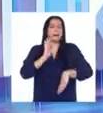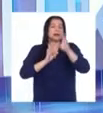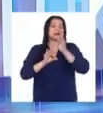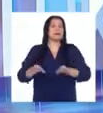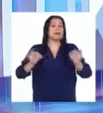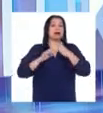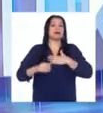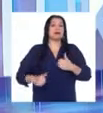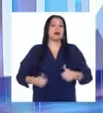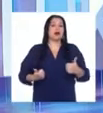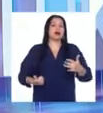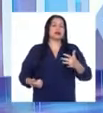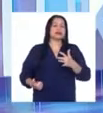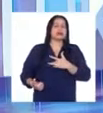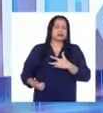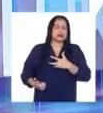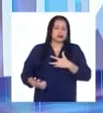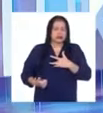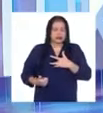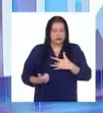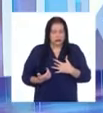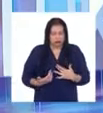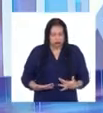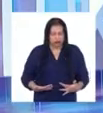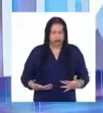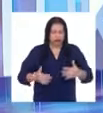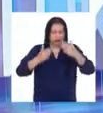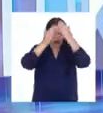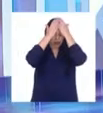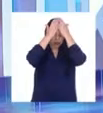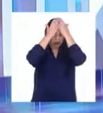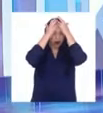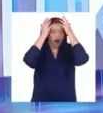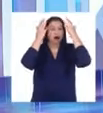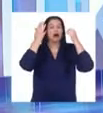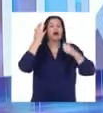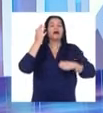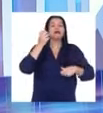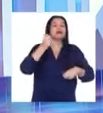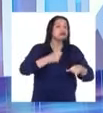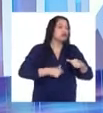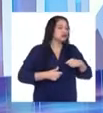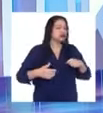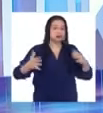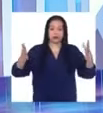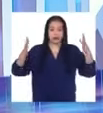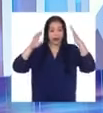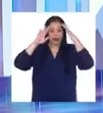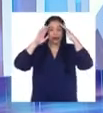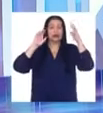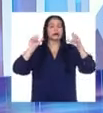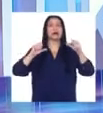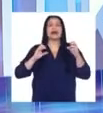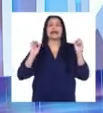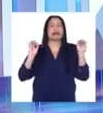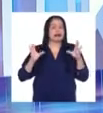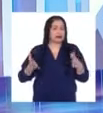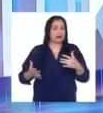Me sentí destrozada, sentía que el mundo se me venía abajo. Era como una pesadilla.